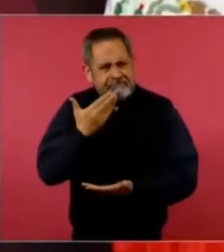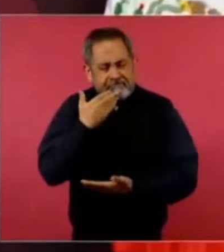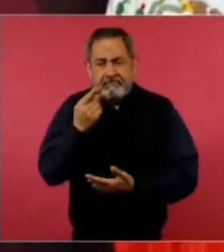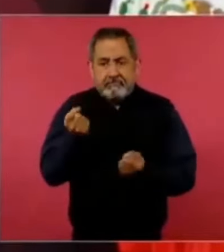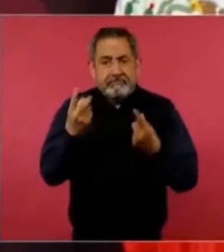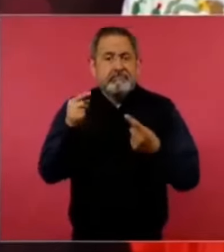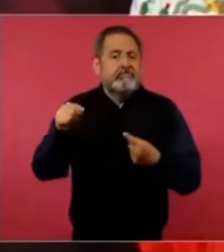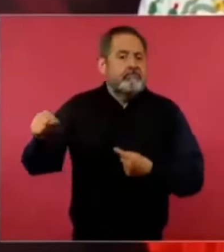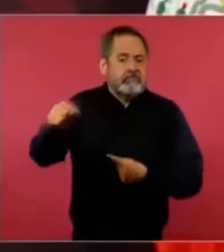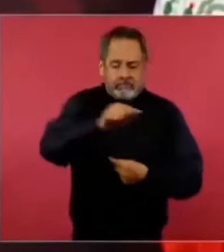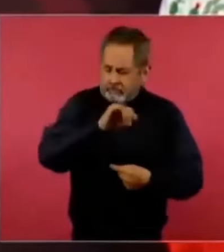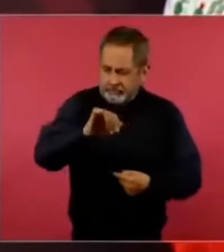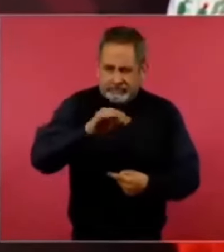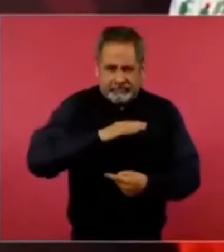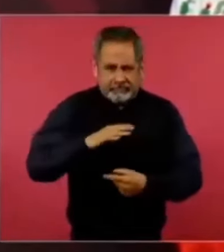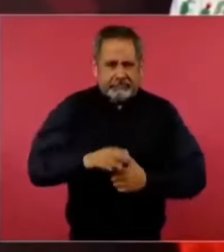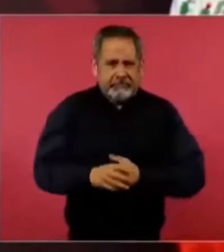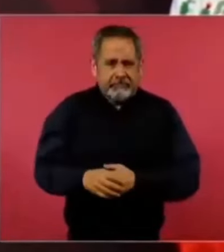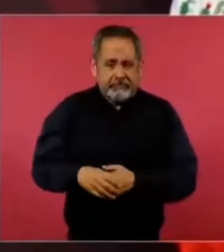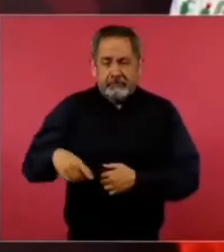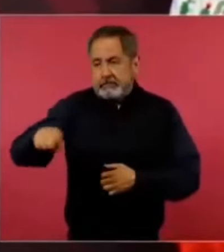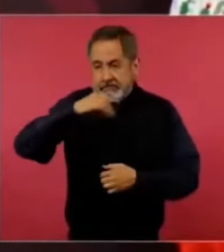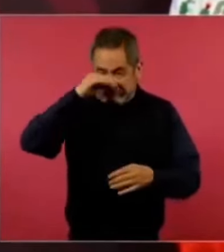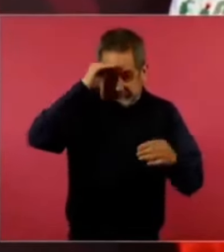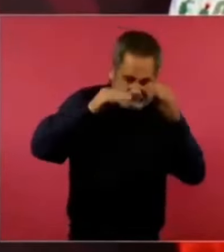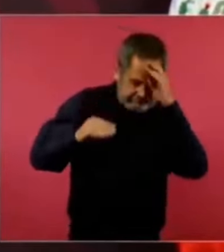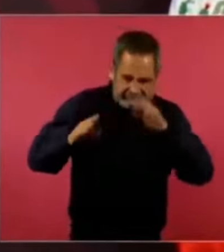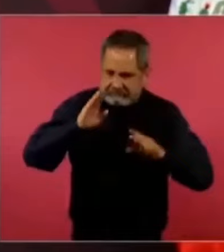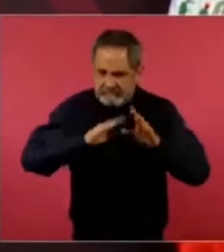no es un pueblo mal pensado.